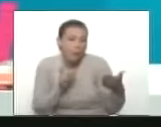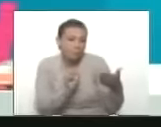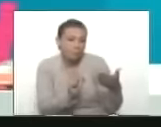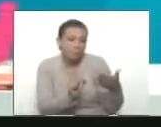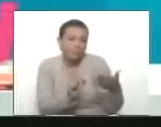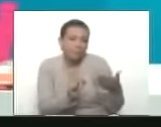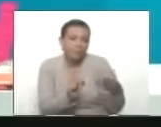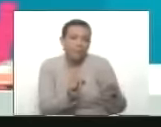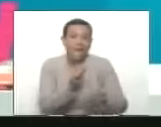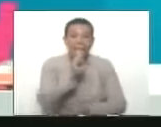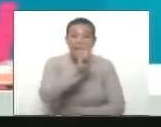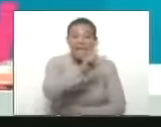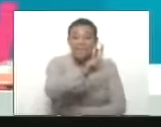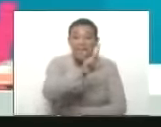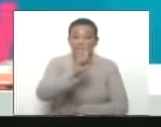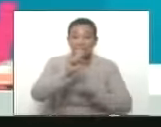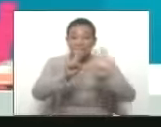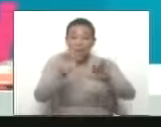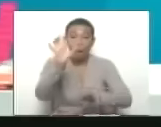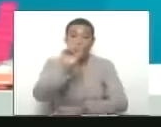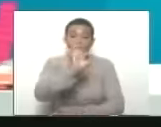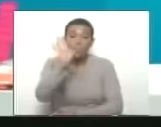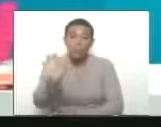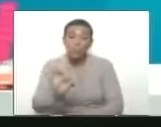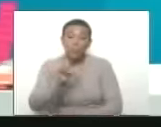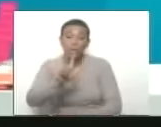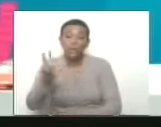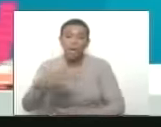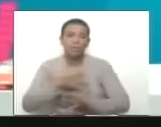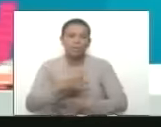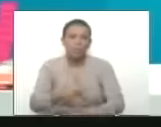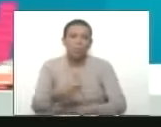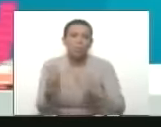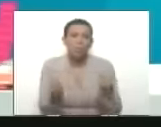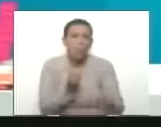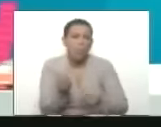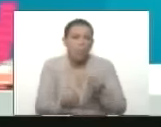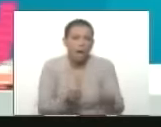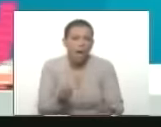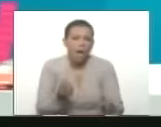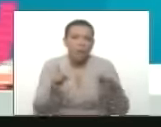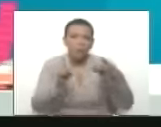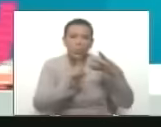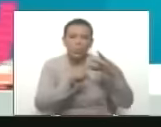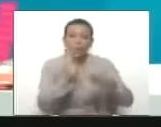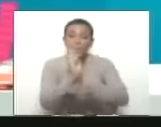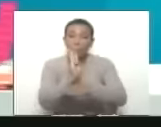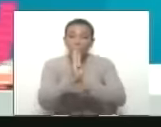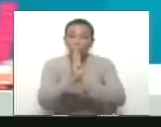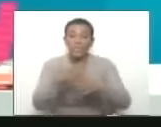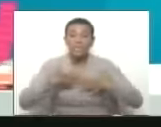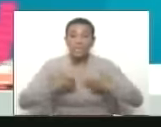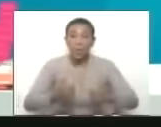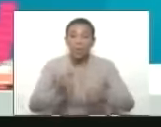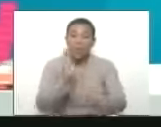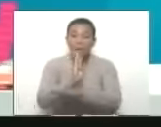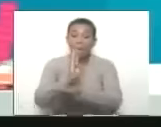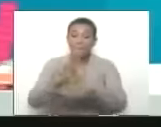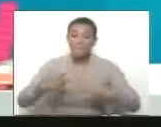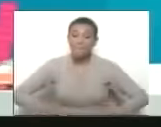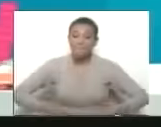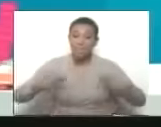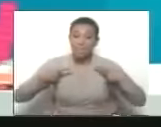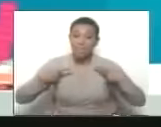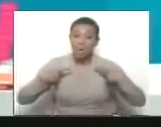El 36.3% está interesado en el vértice protección de la salud y la vida de la mujer.